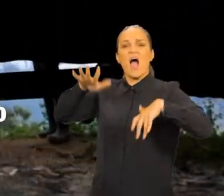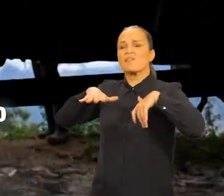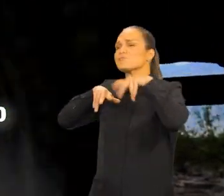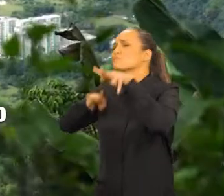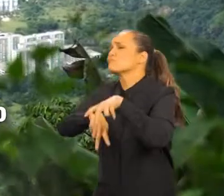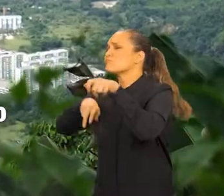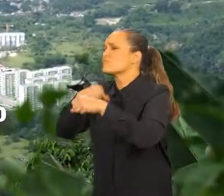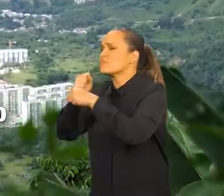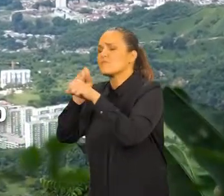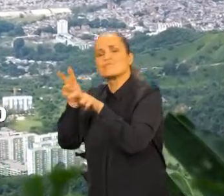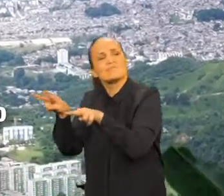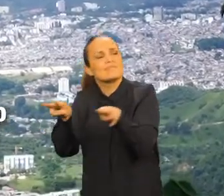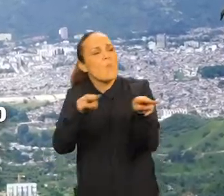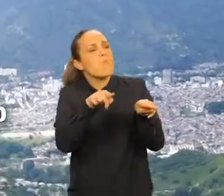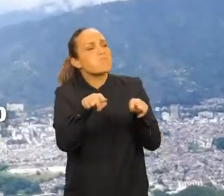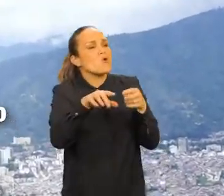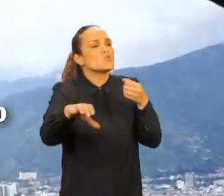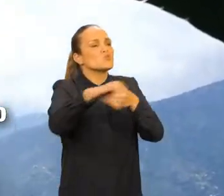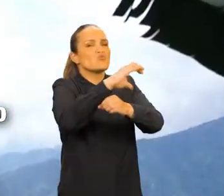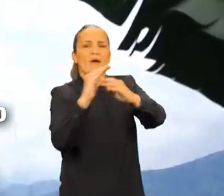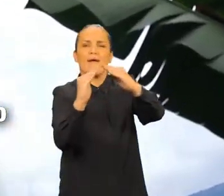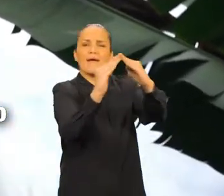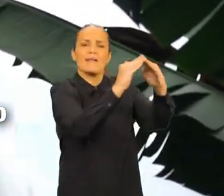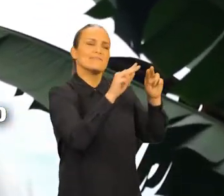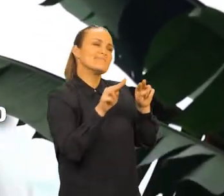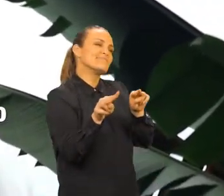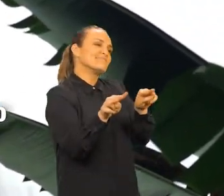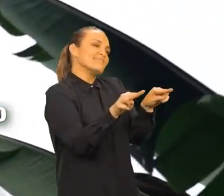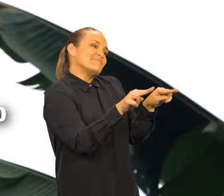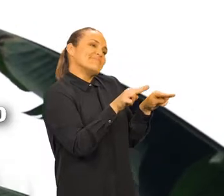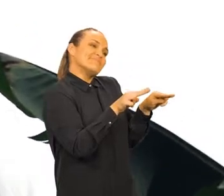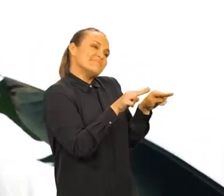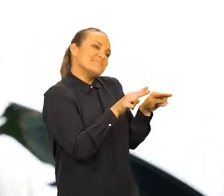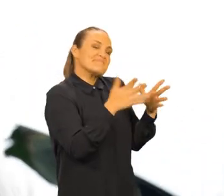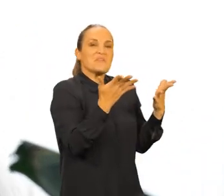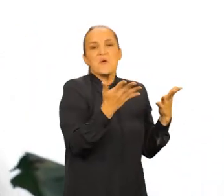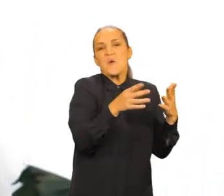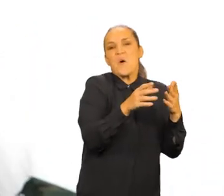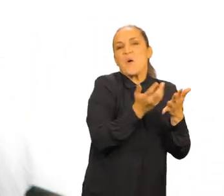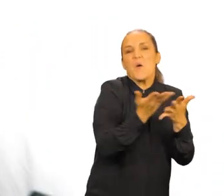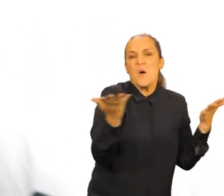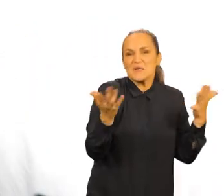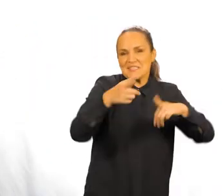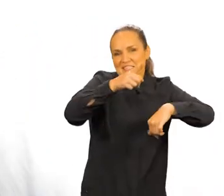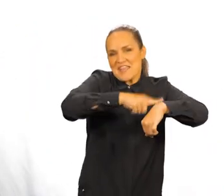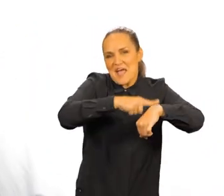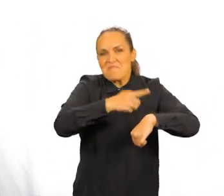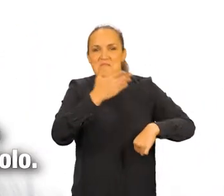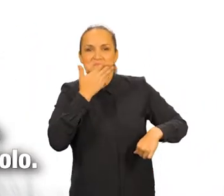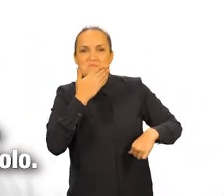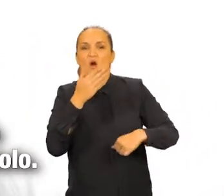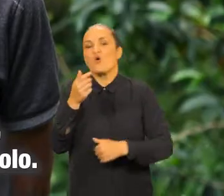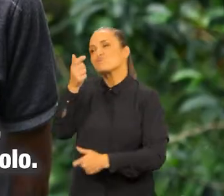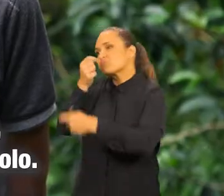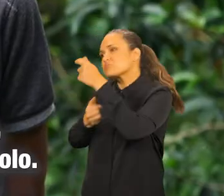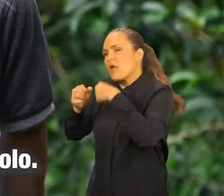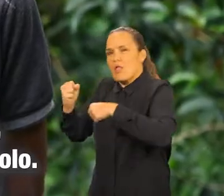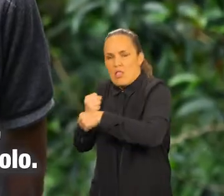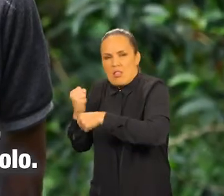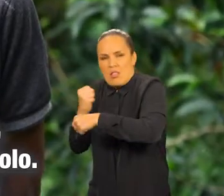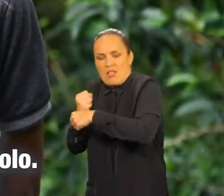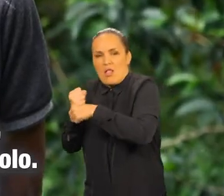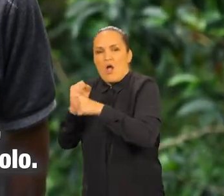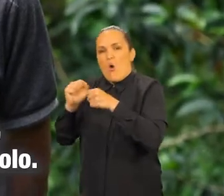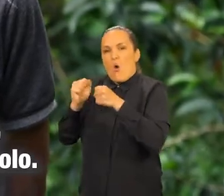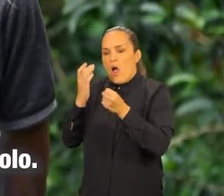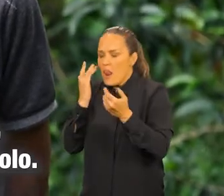Resulta que hay veces se desestresa uno, al menos, mirando para la ciudad y se dedica uno a cierta labor que esté haciendo.